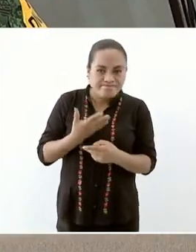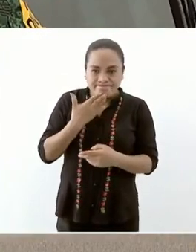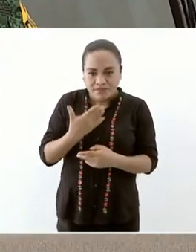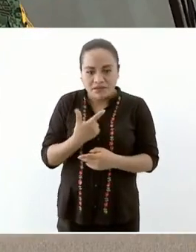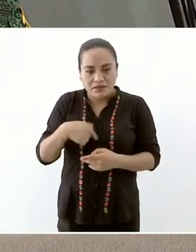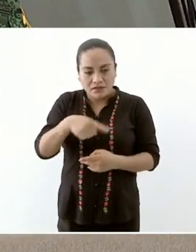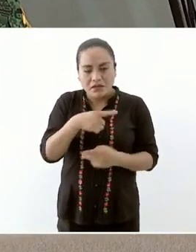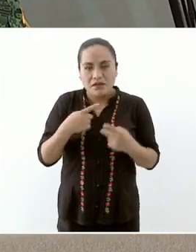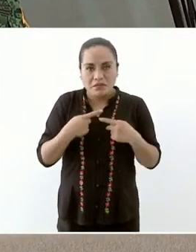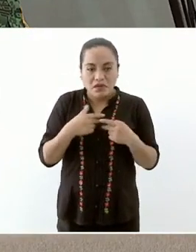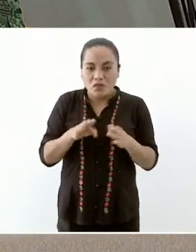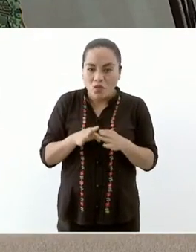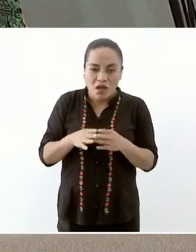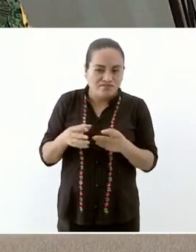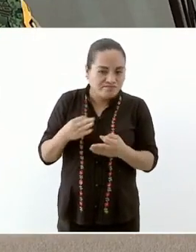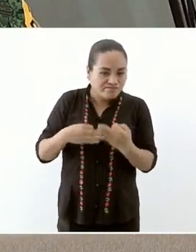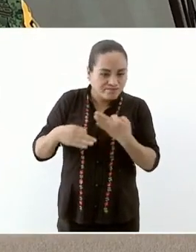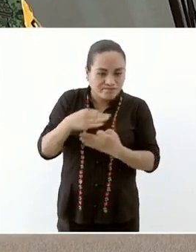del 30%